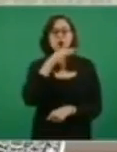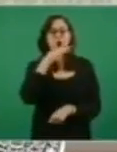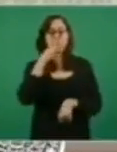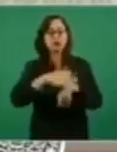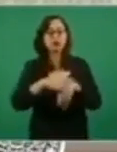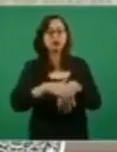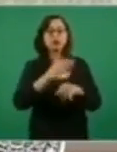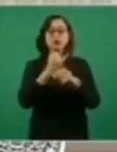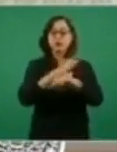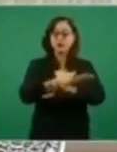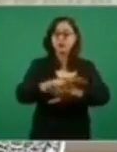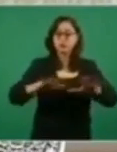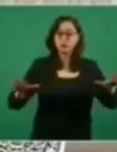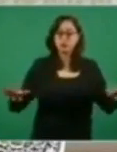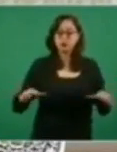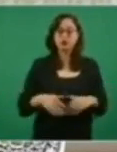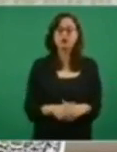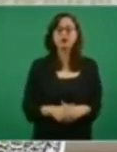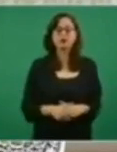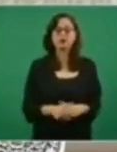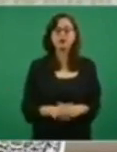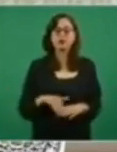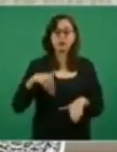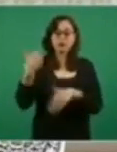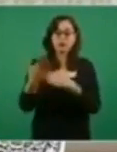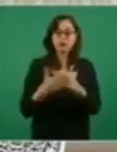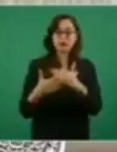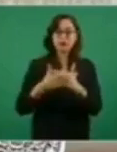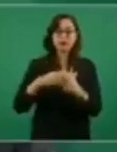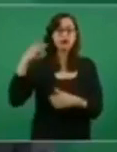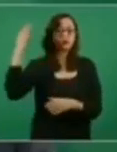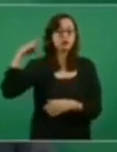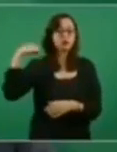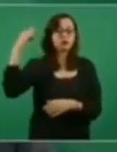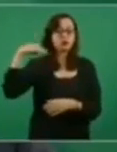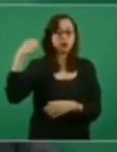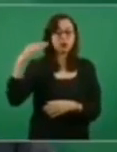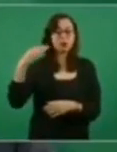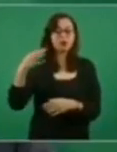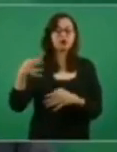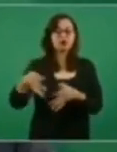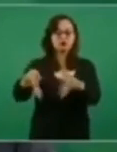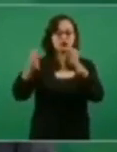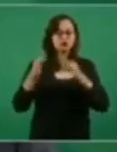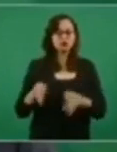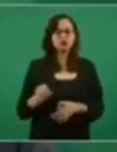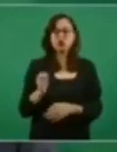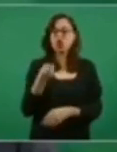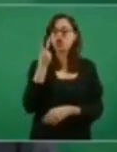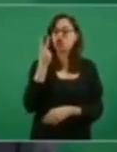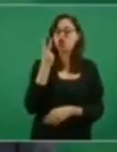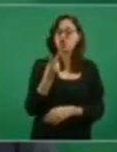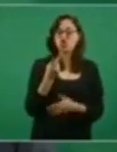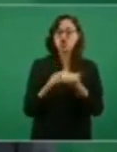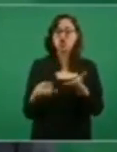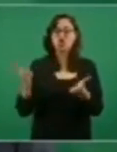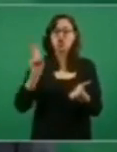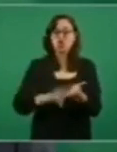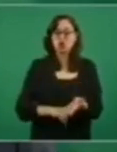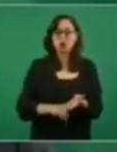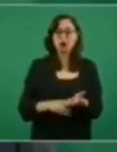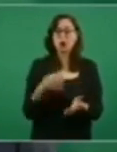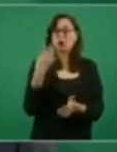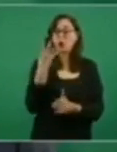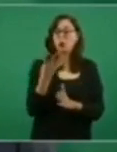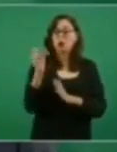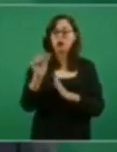inscrita en el Programa Social. En total se han entregado hasta la misma fecha 16.2 millones de pesos. Por